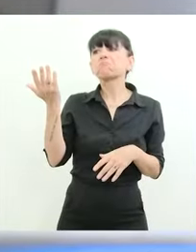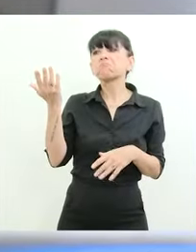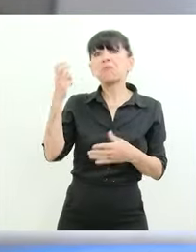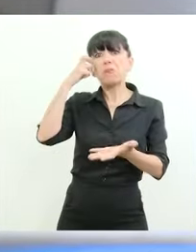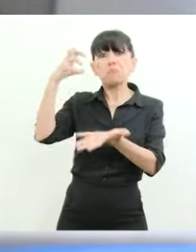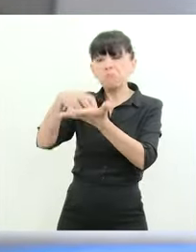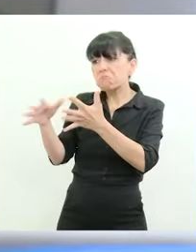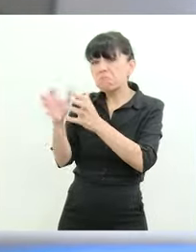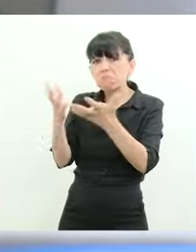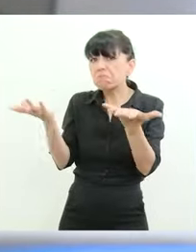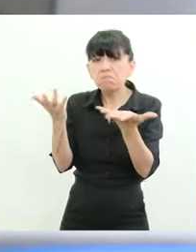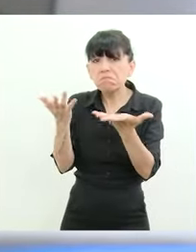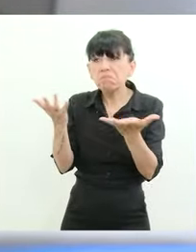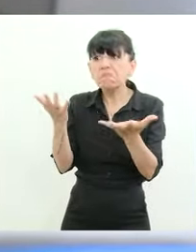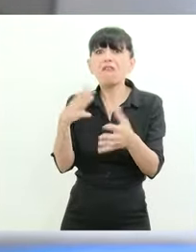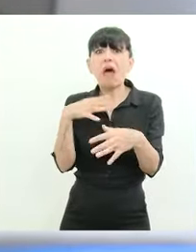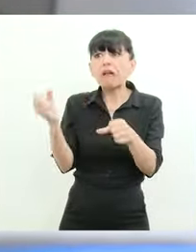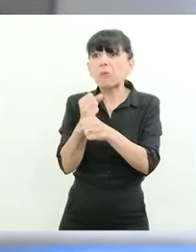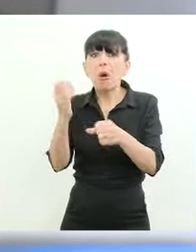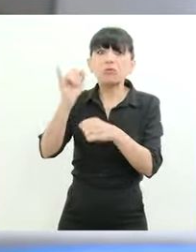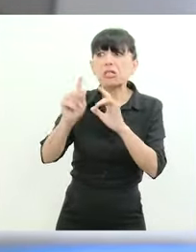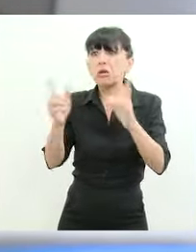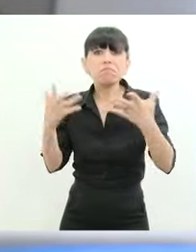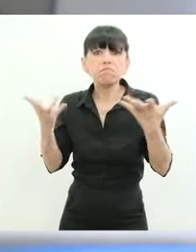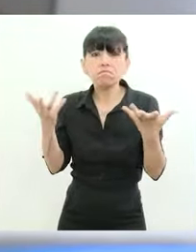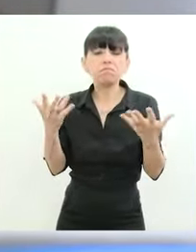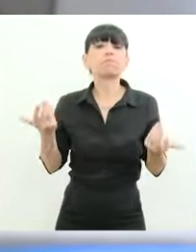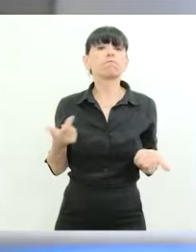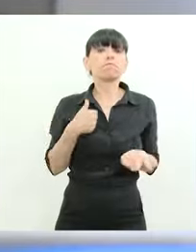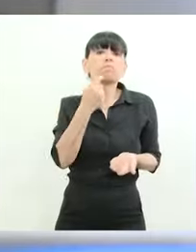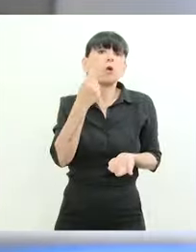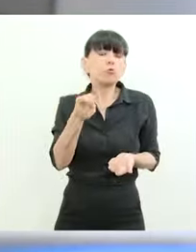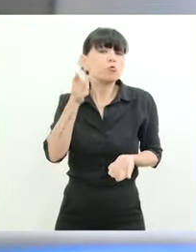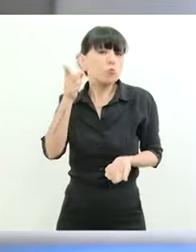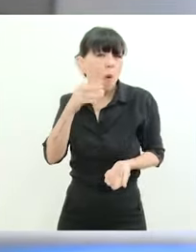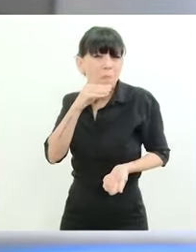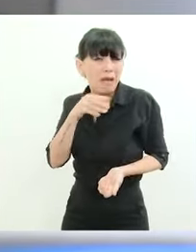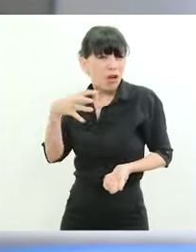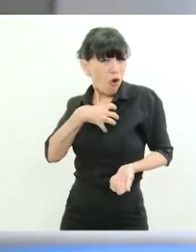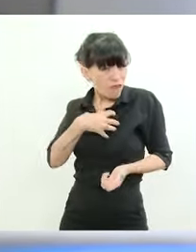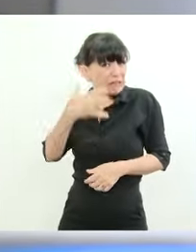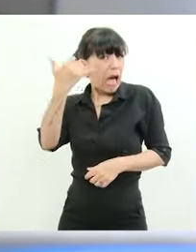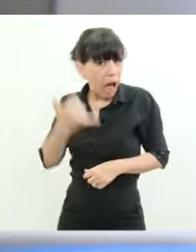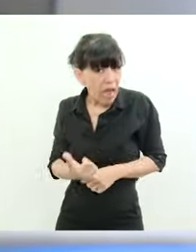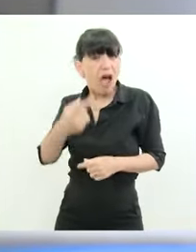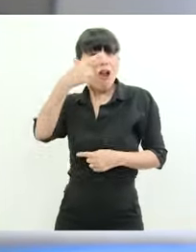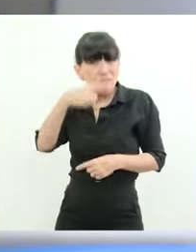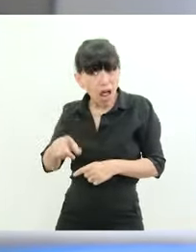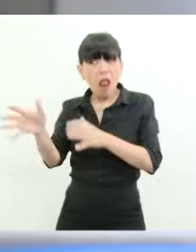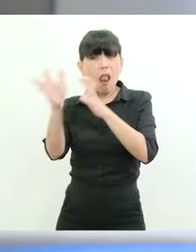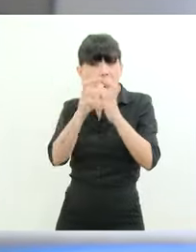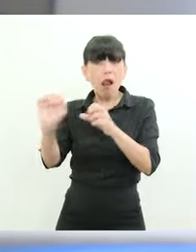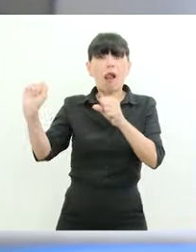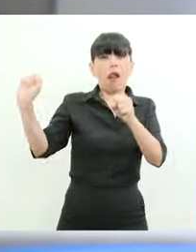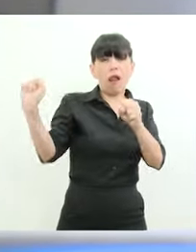todavía no tiene resolución en el Senado de la Nación. Mi pregunta es, ¿confía en que va a tener sanción final, definitiva,